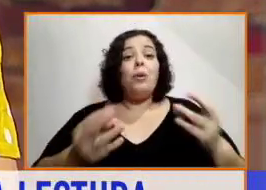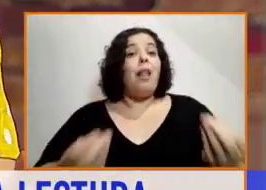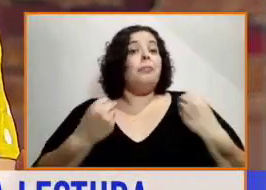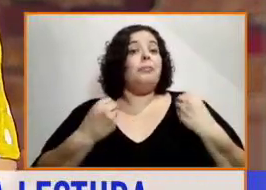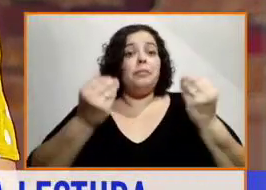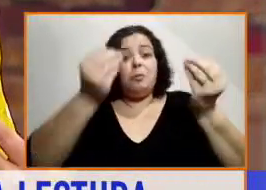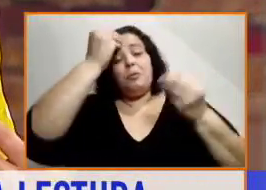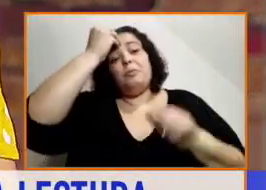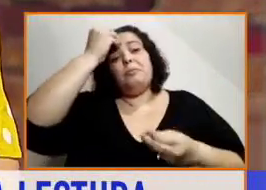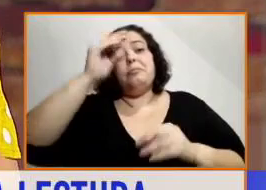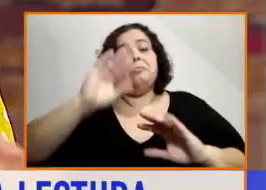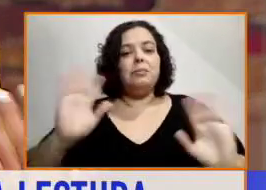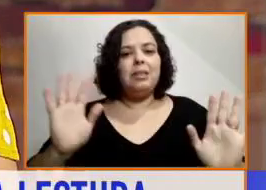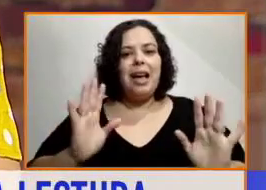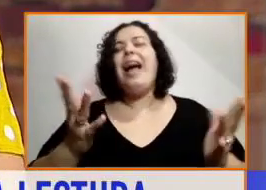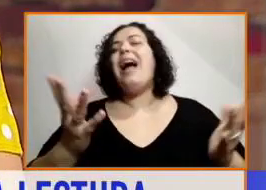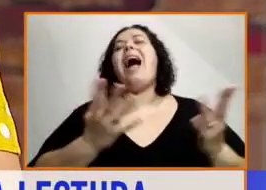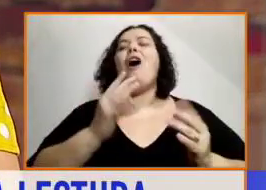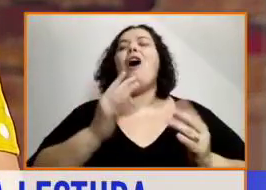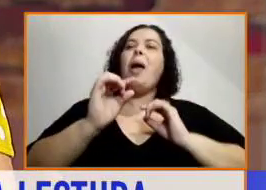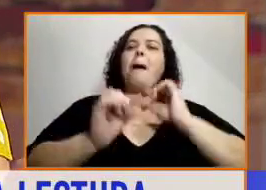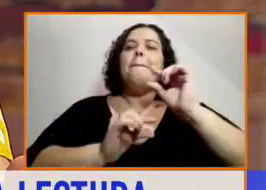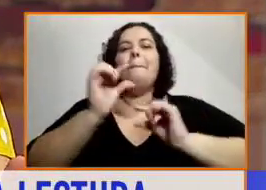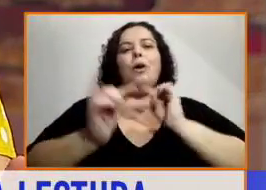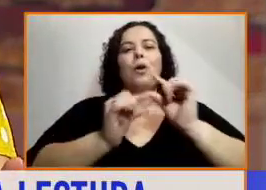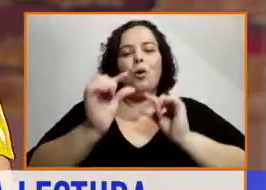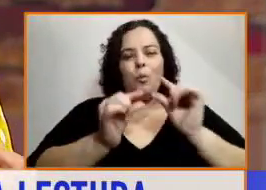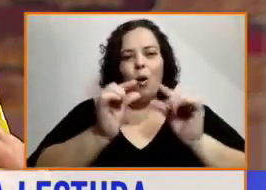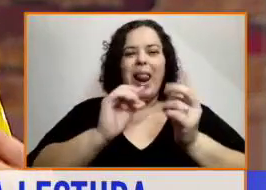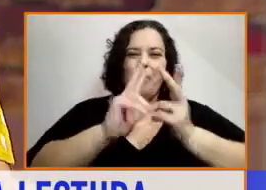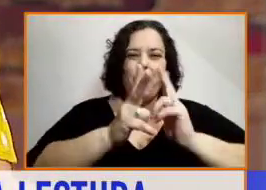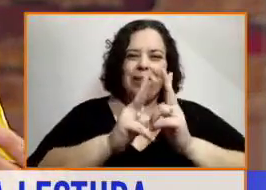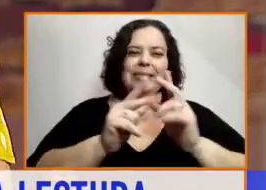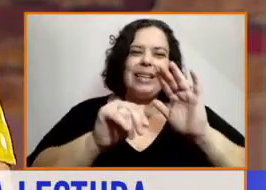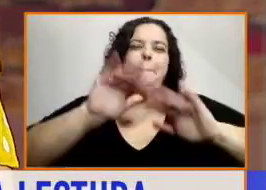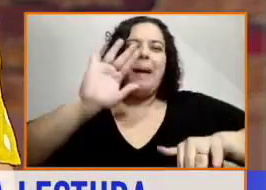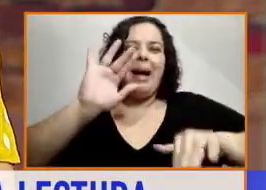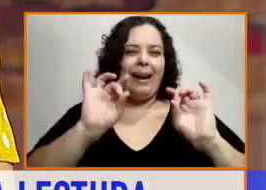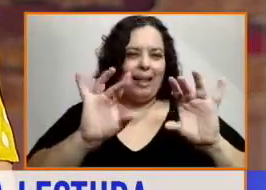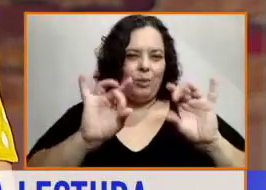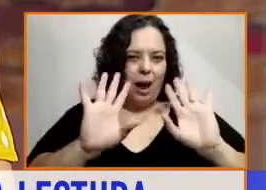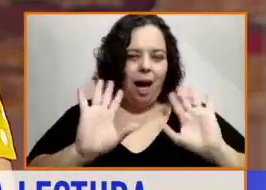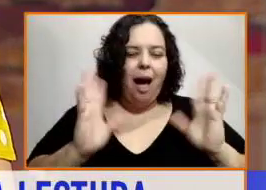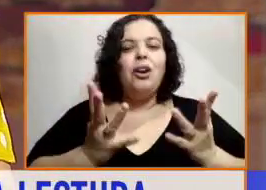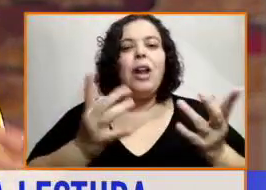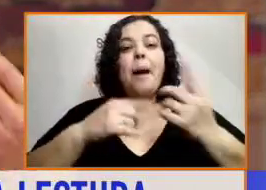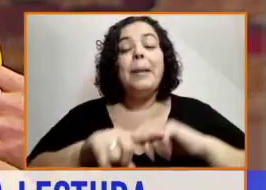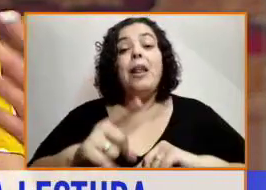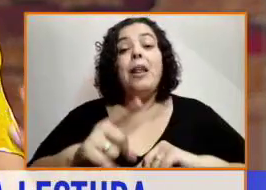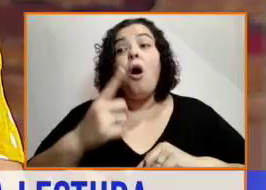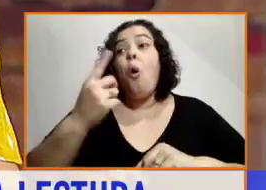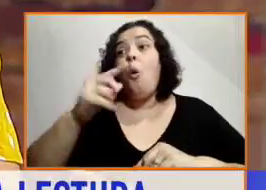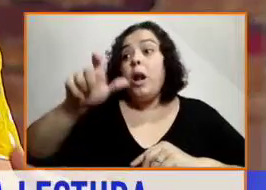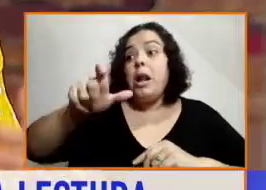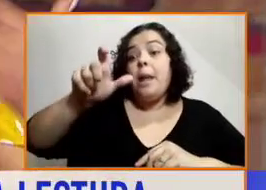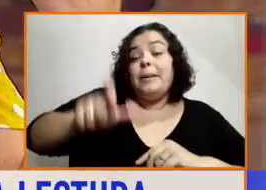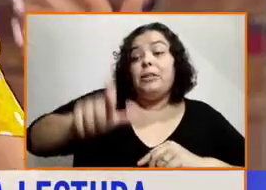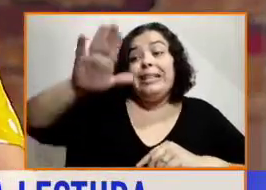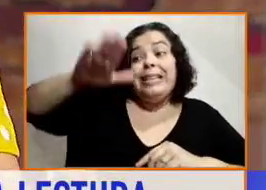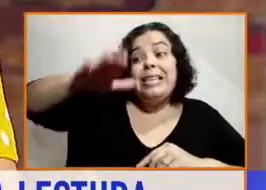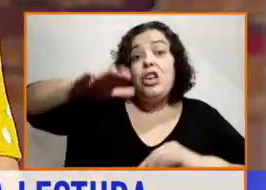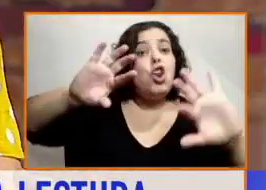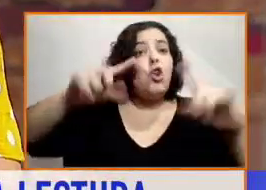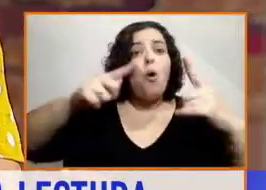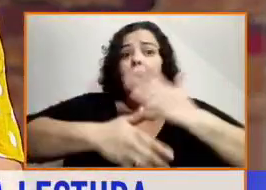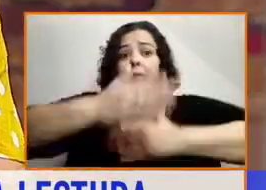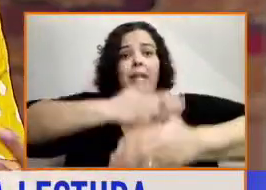Entonces, ese es uno de nuestros objetivos más a largo plazo. Que el niño que no tiene ninguna discapacidad, por ahí le quede esa idea que alguna